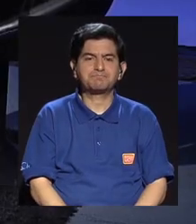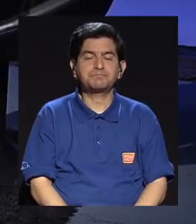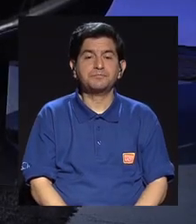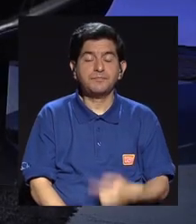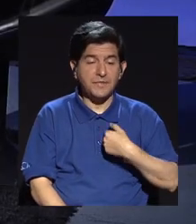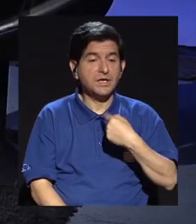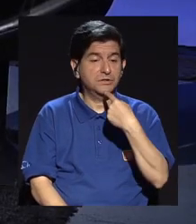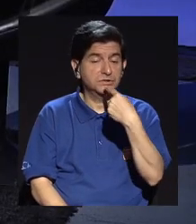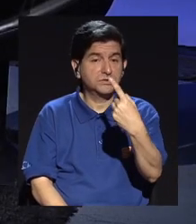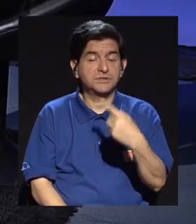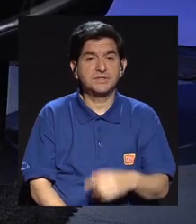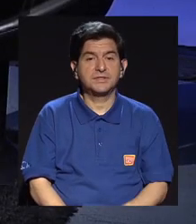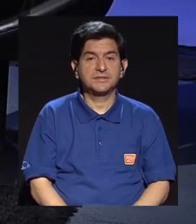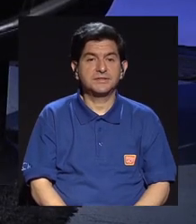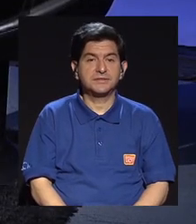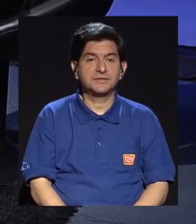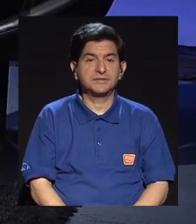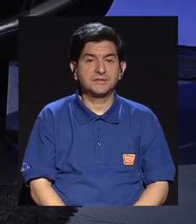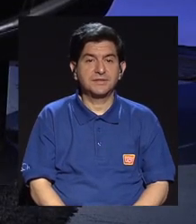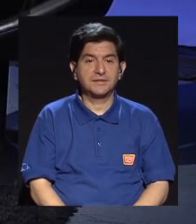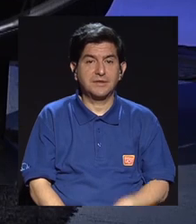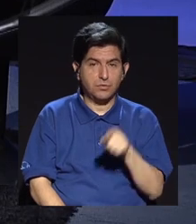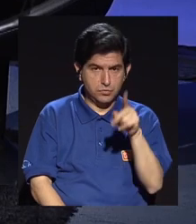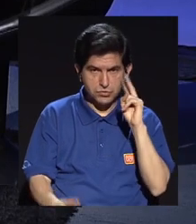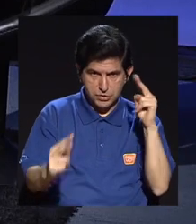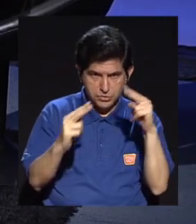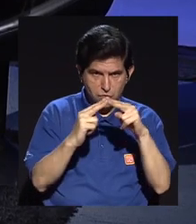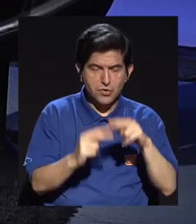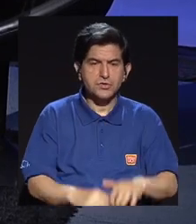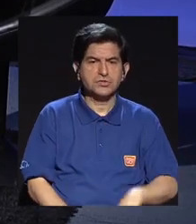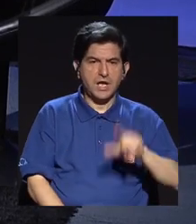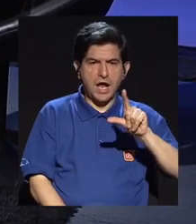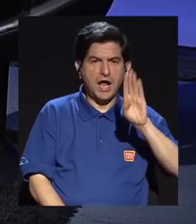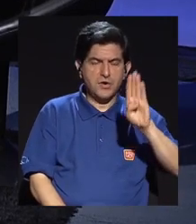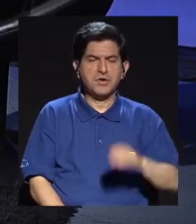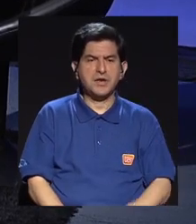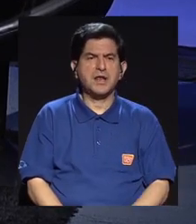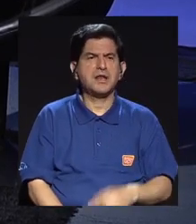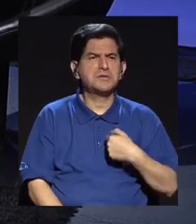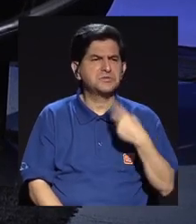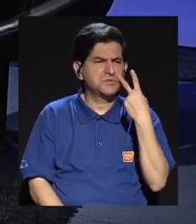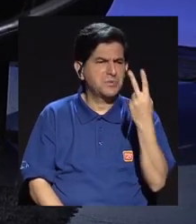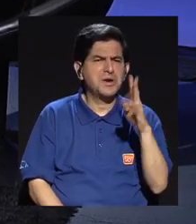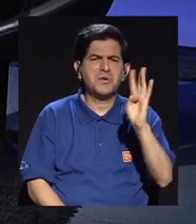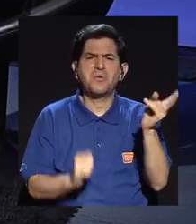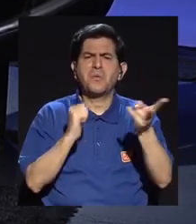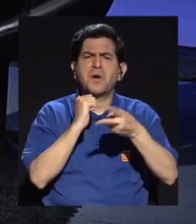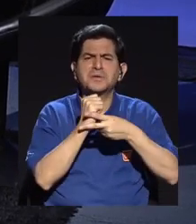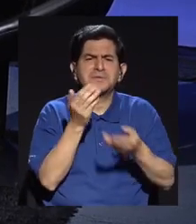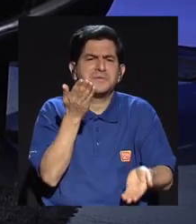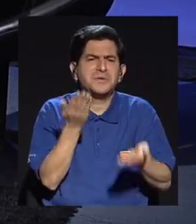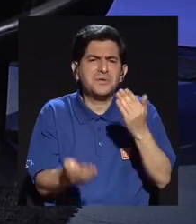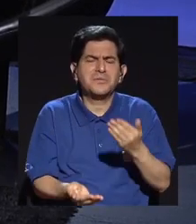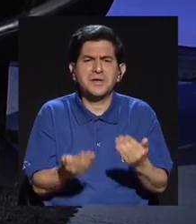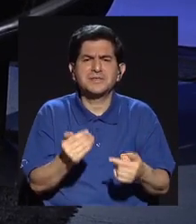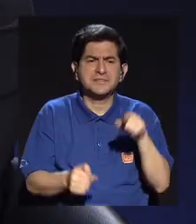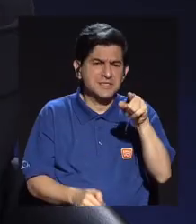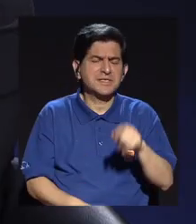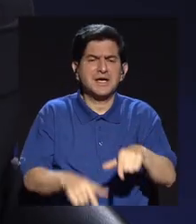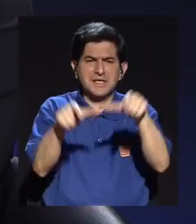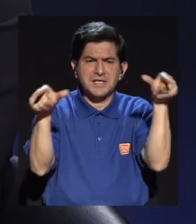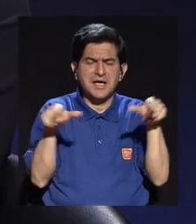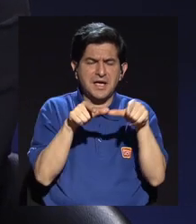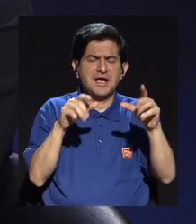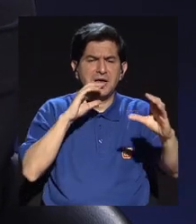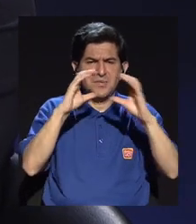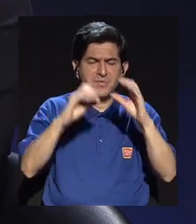nivel, bueno, yo debo decir... ¿Usted lo conoce a don Leonel en persona? A don Leonel lo he visto cuatro veces, yo creo, en el medio, porque